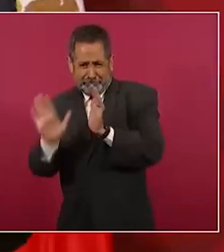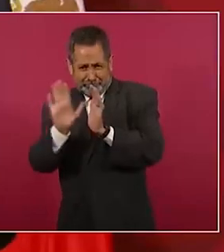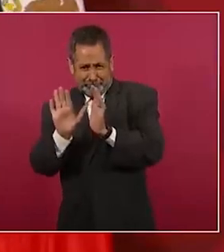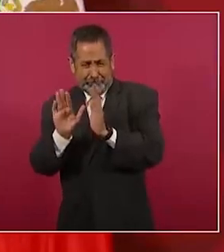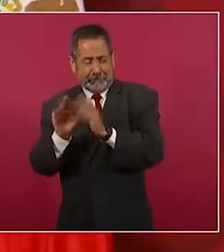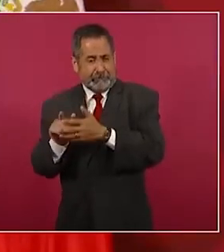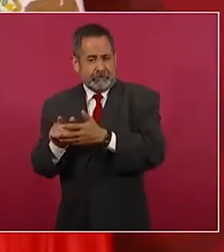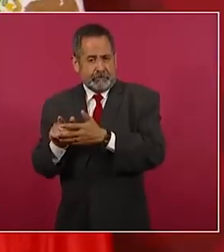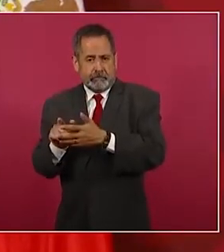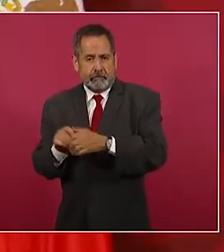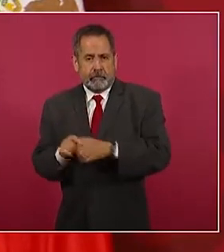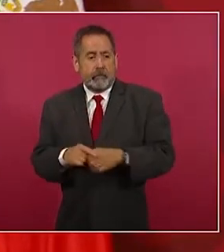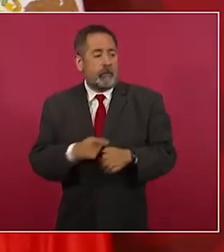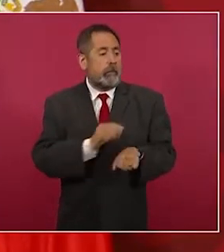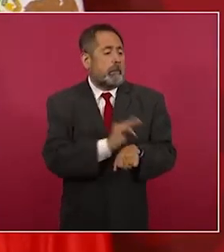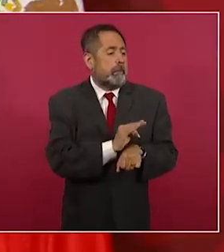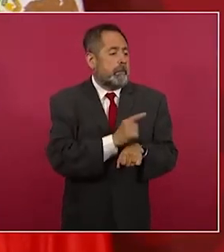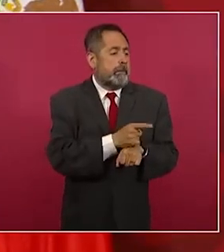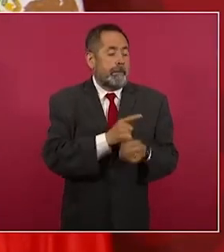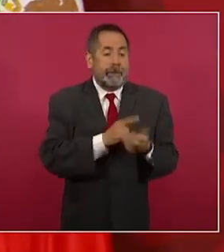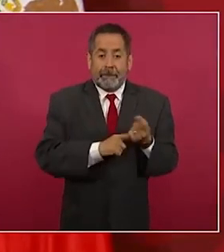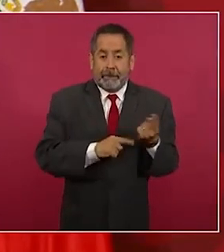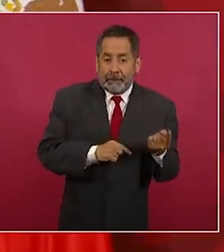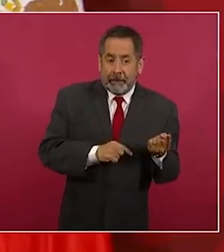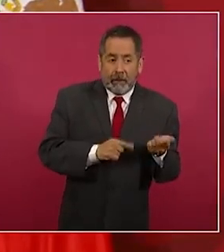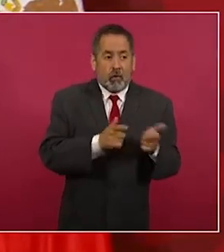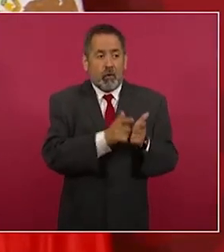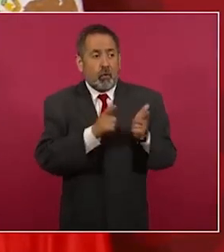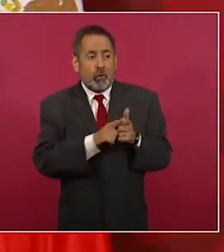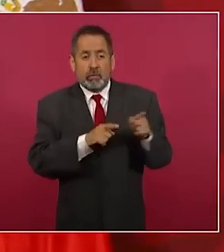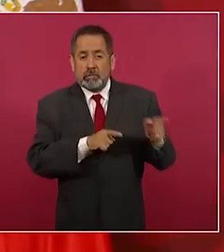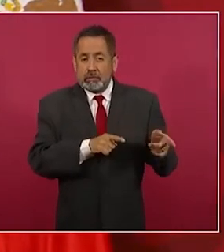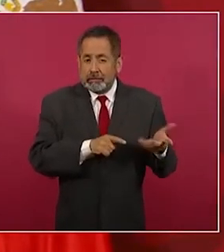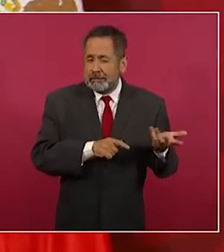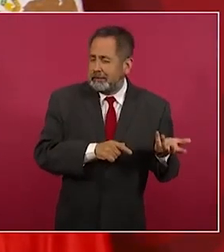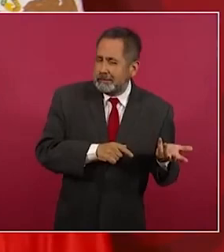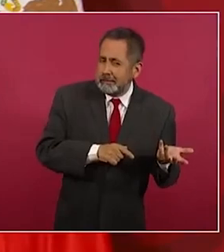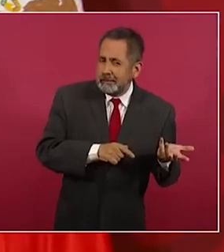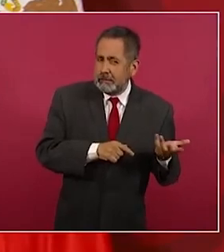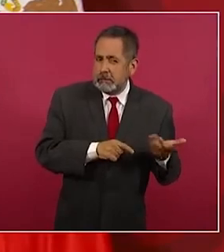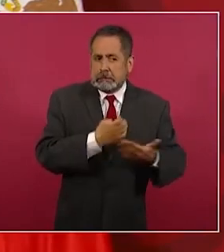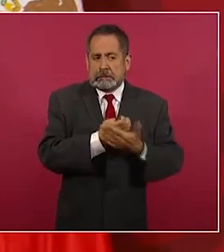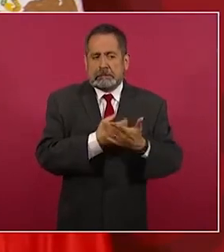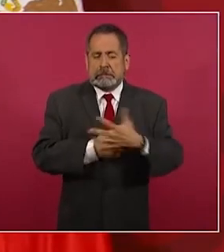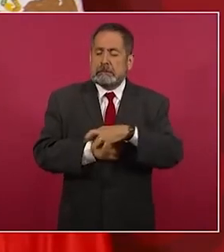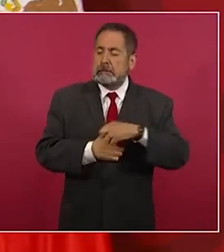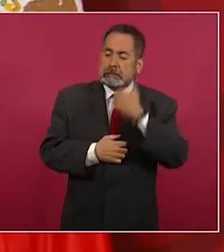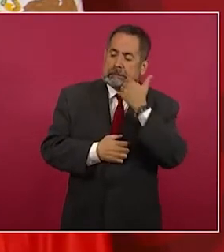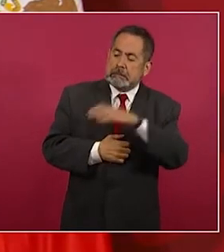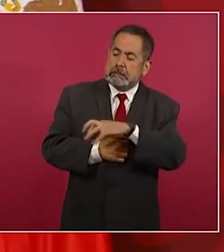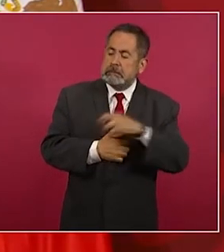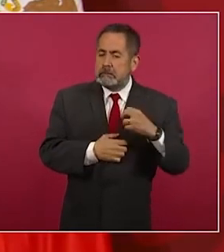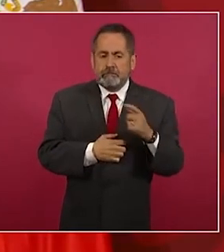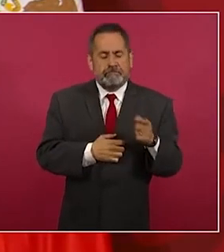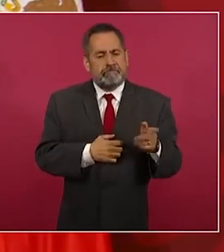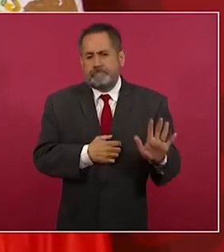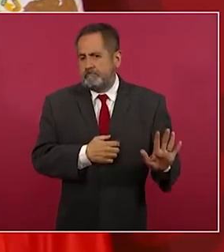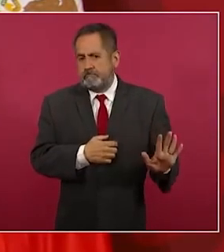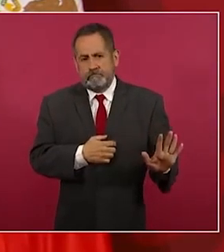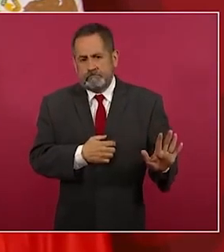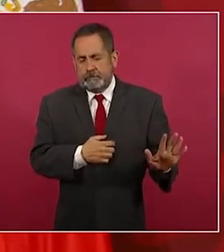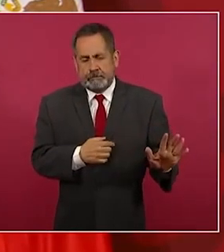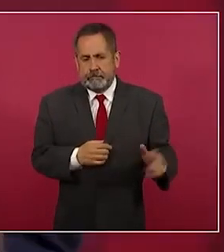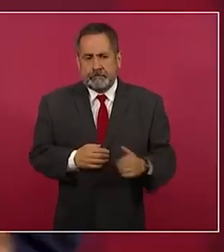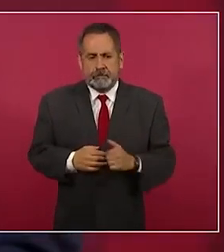más por la protección de intereses de grupos económicos, que